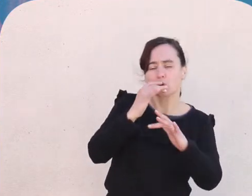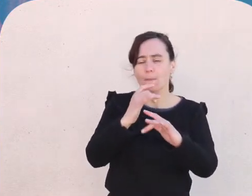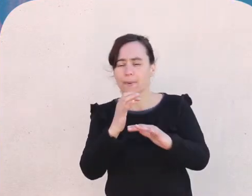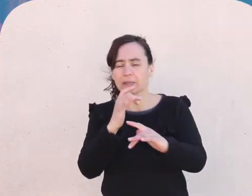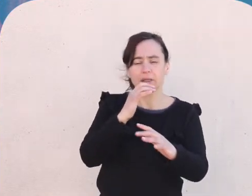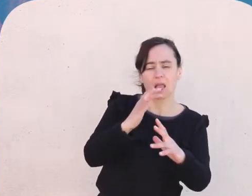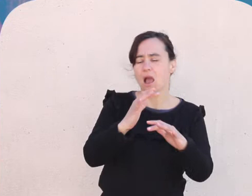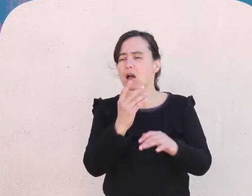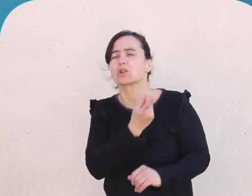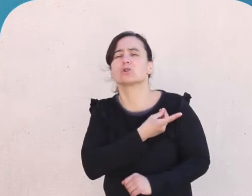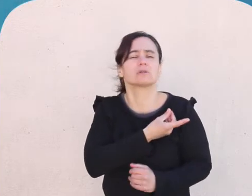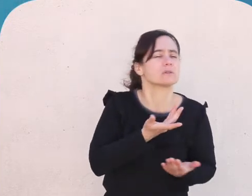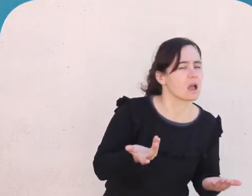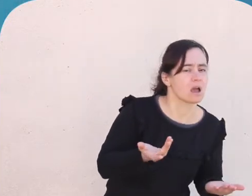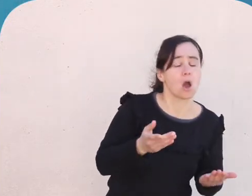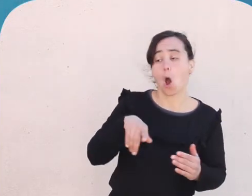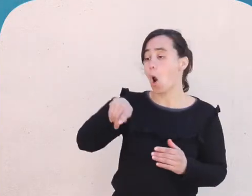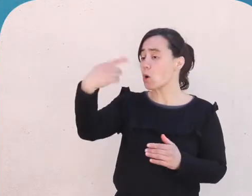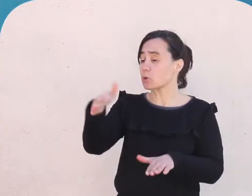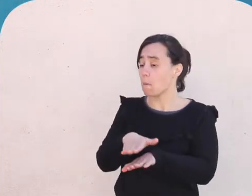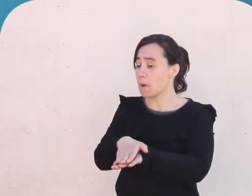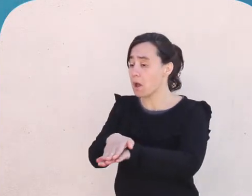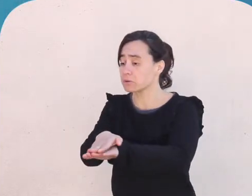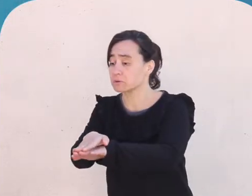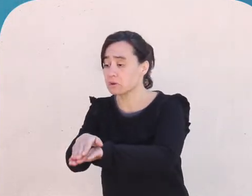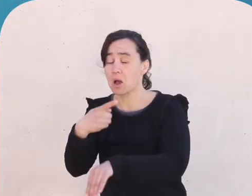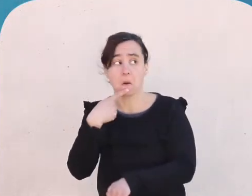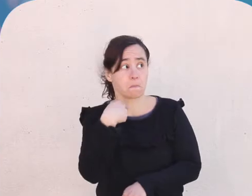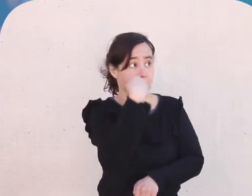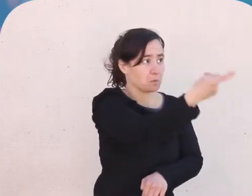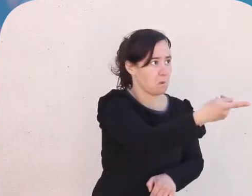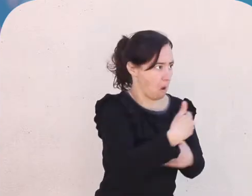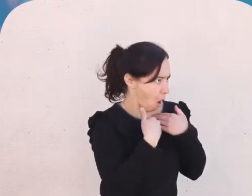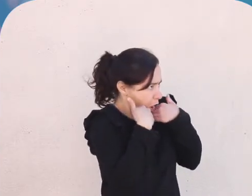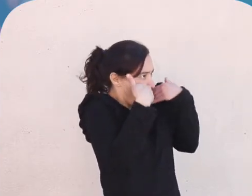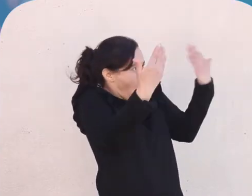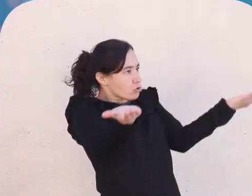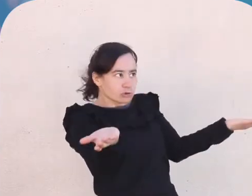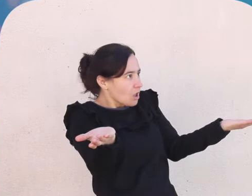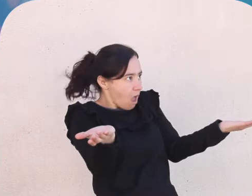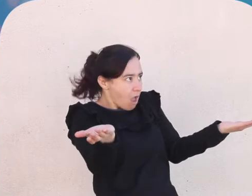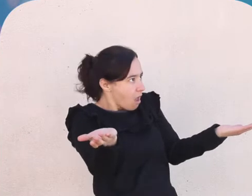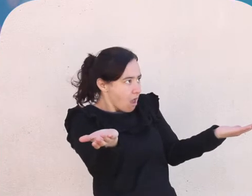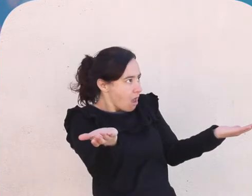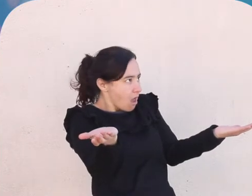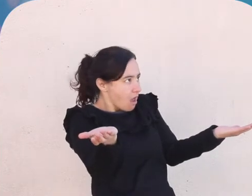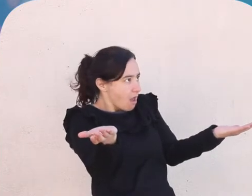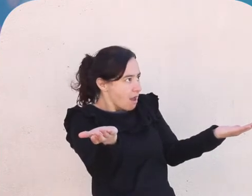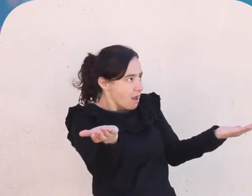mi trompeta? Y las otras, mientras vocalizaban, le contestaron. ¡No